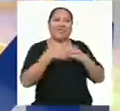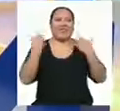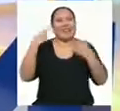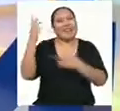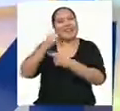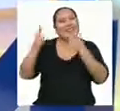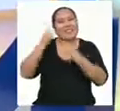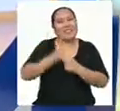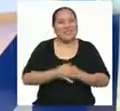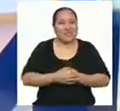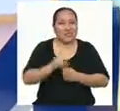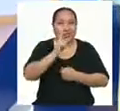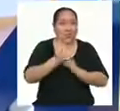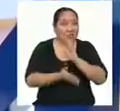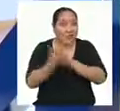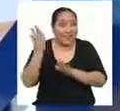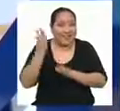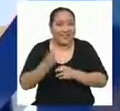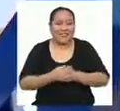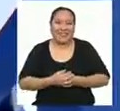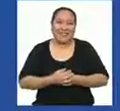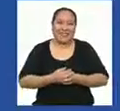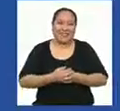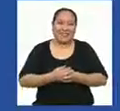Ya regresamos. No se vayan.